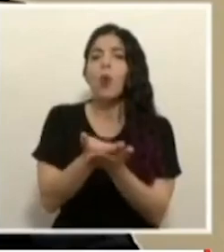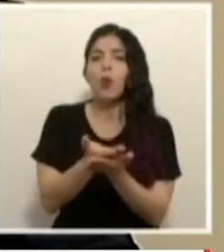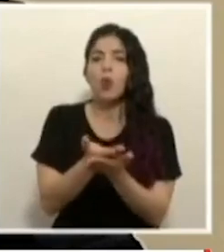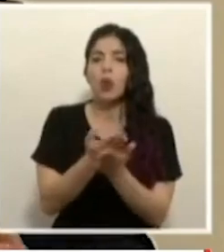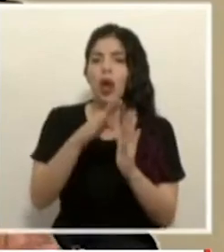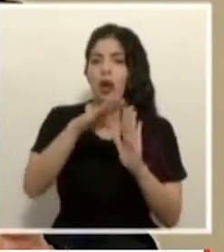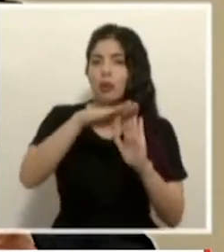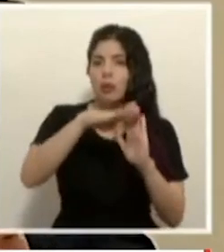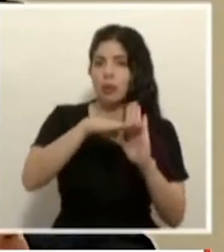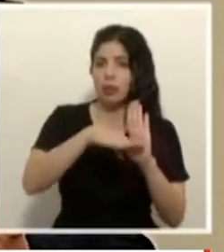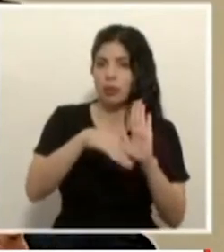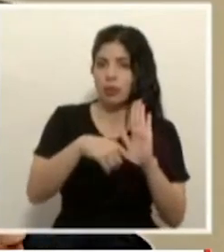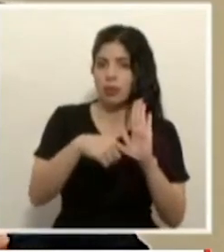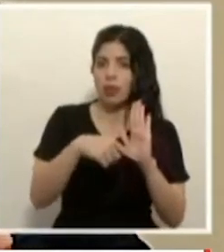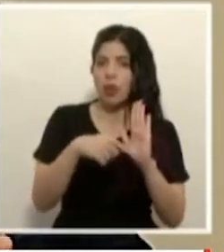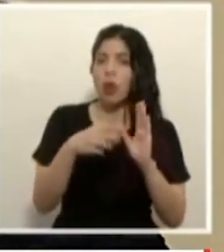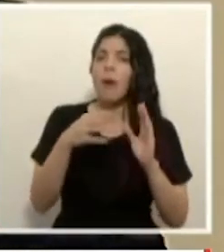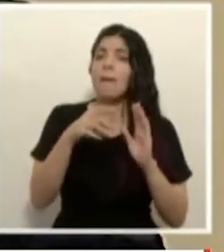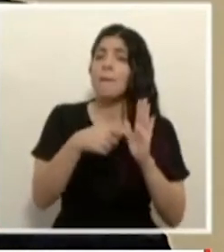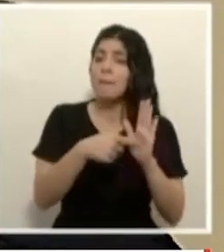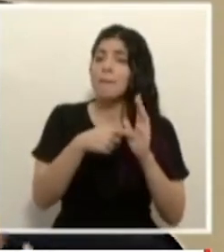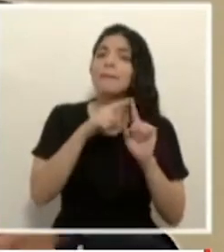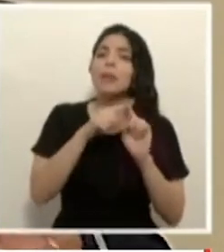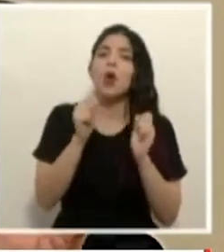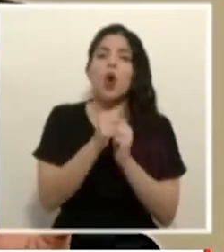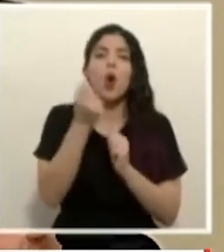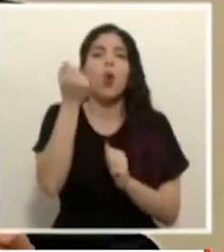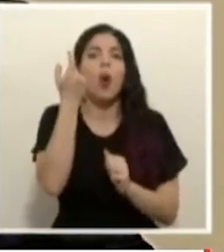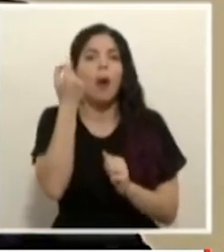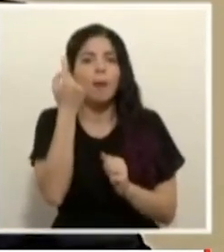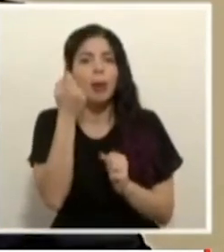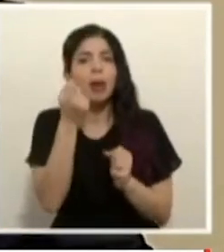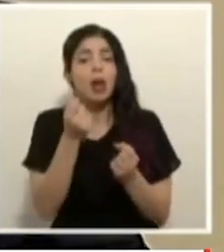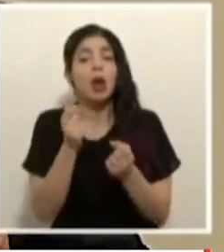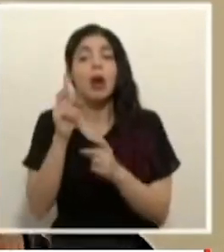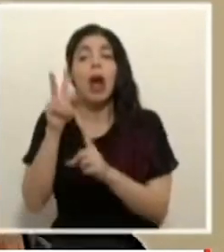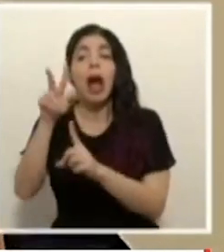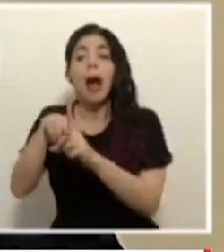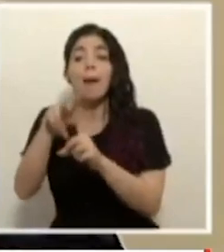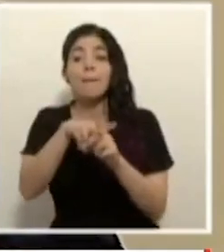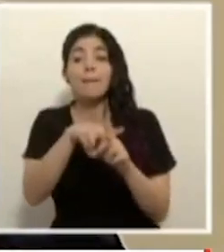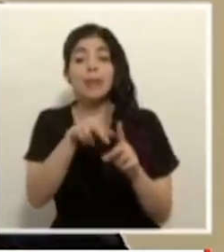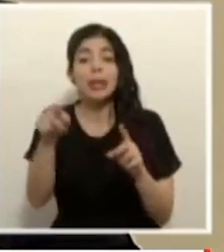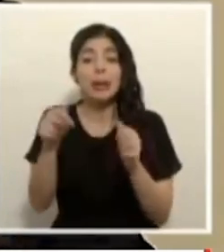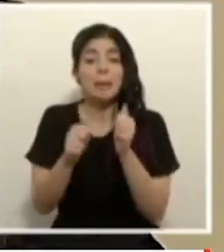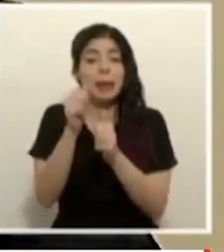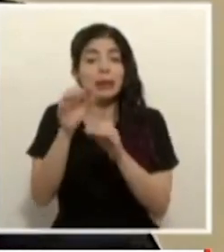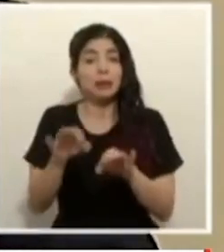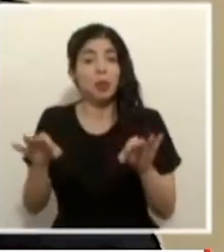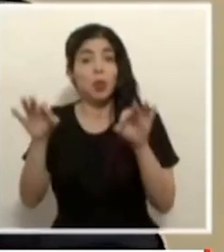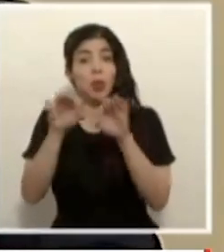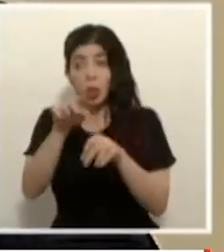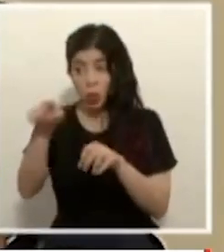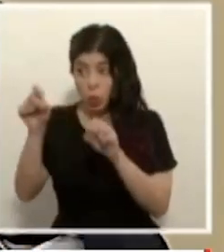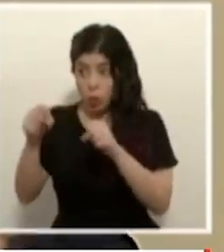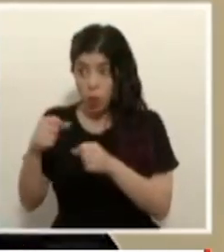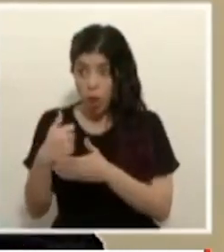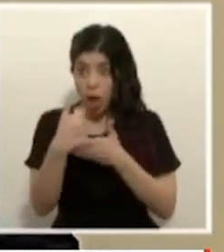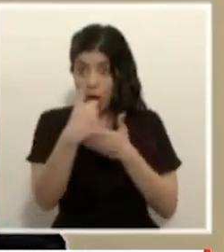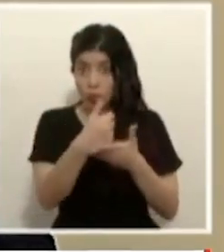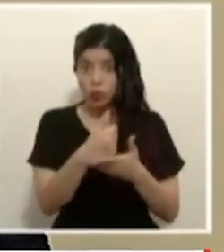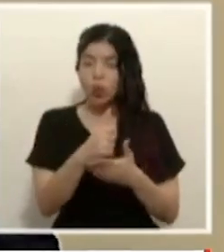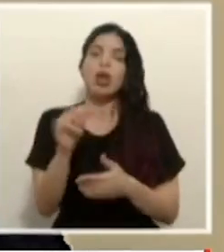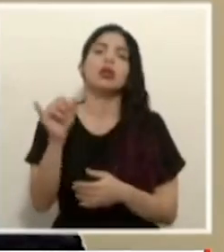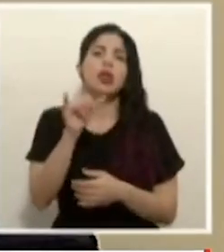medidas comprensivas que abarquen a los sectores más importantes del país que pueden ayudar para que lo hagamos también el